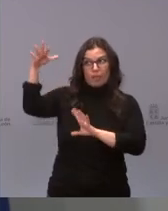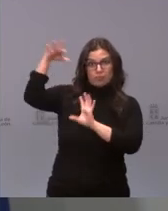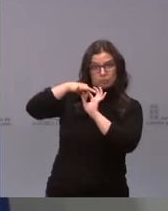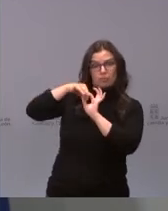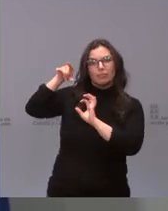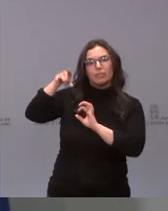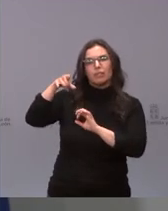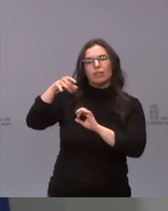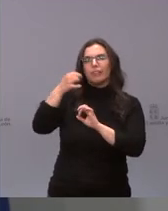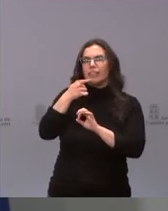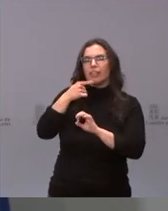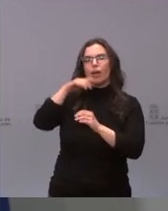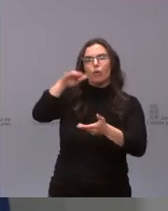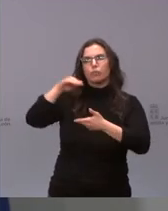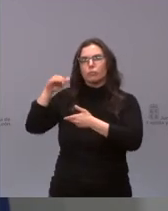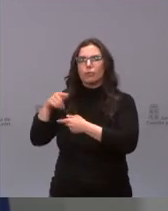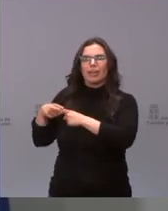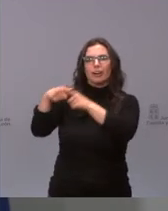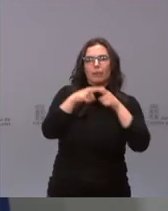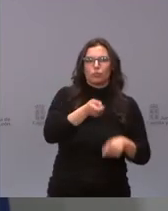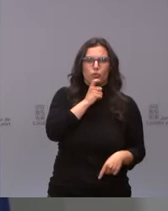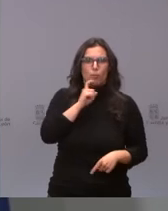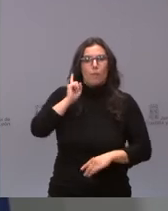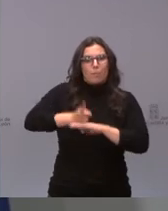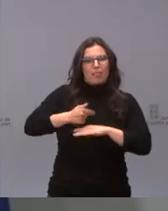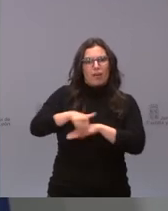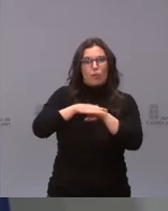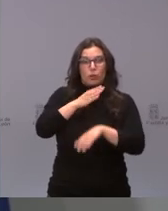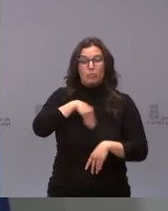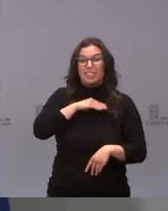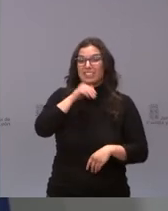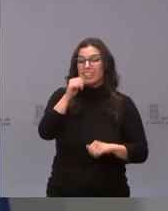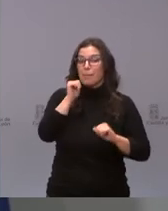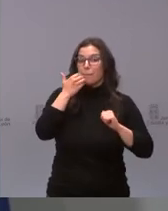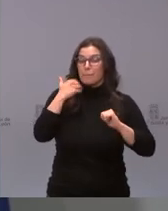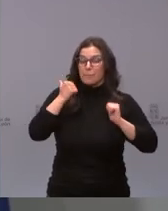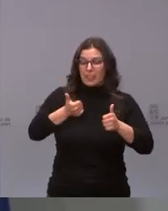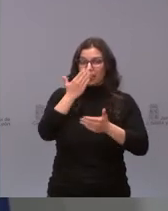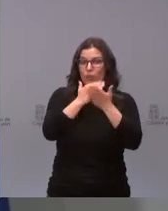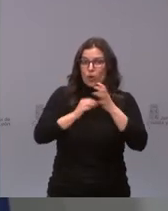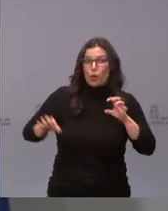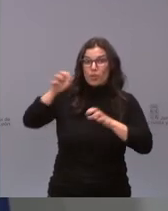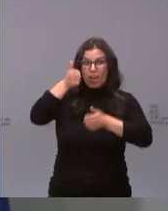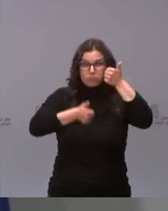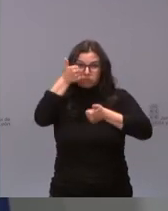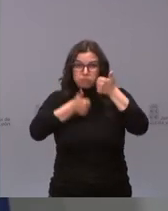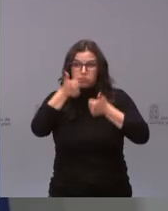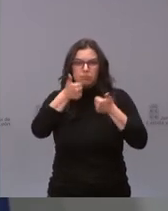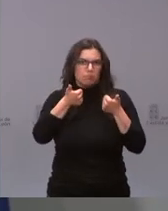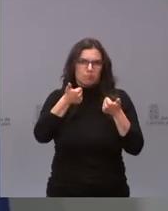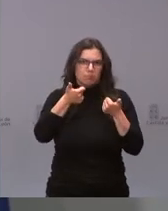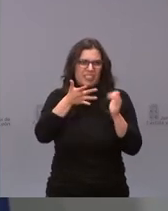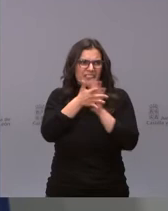quien establece la compra y la distribución de las vacunas. Si iniciamos una carrera de vacunación autonómica, esto será